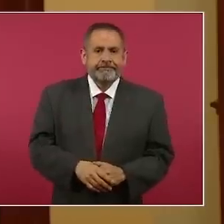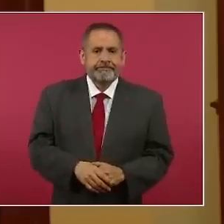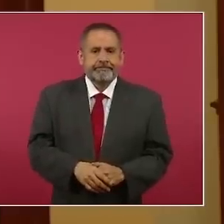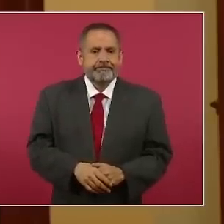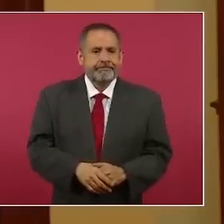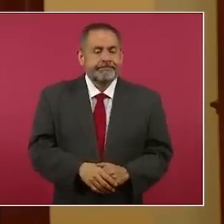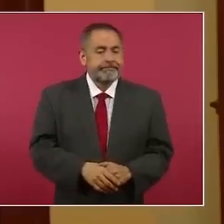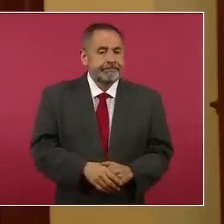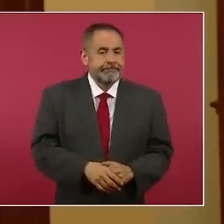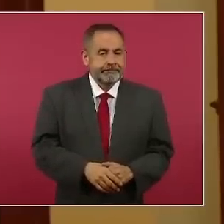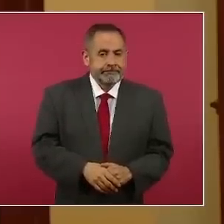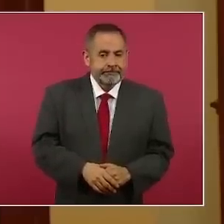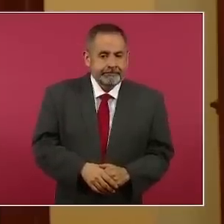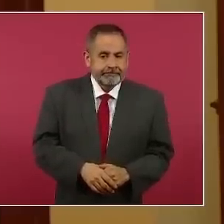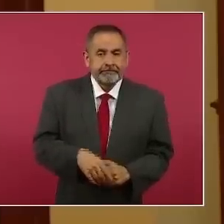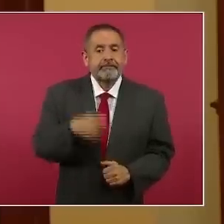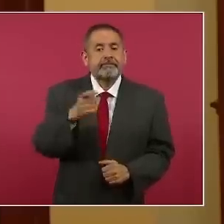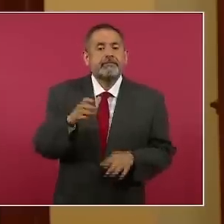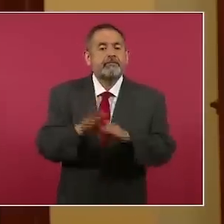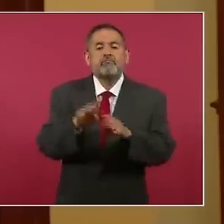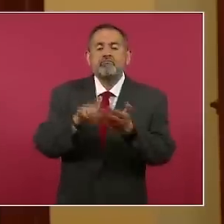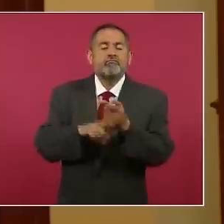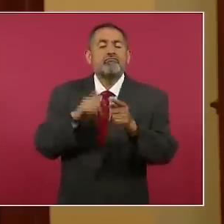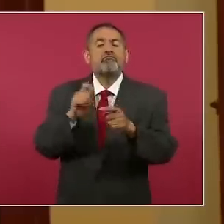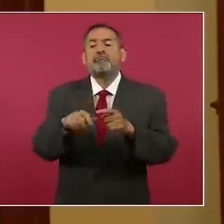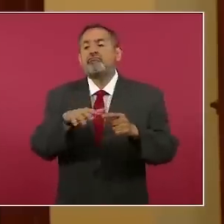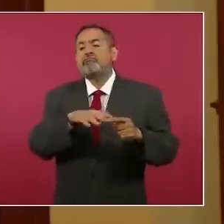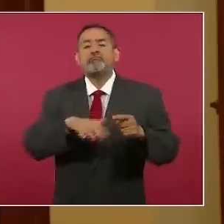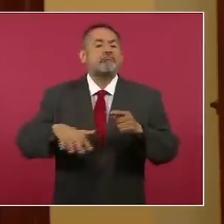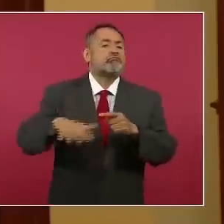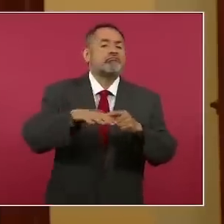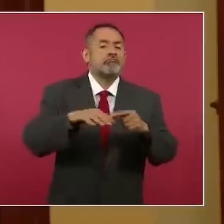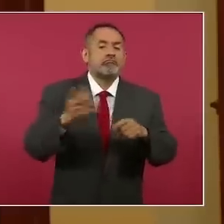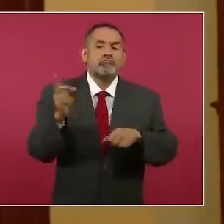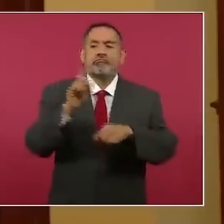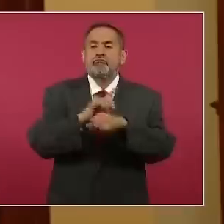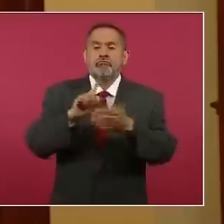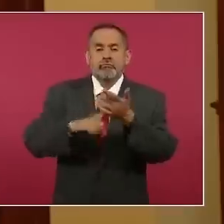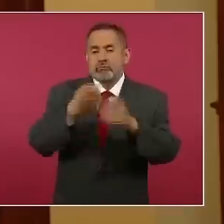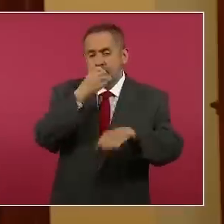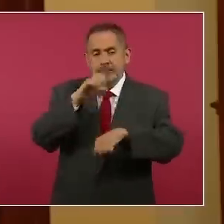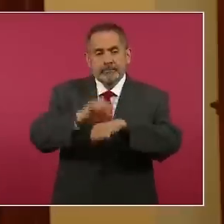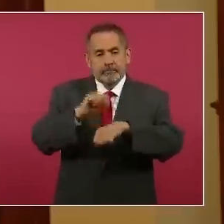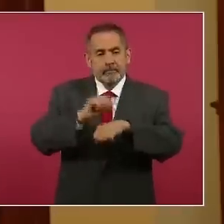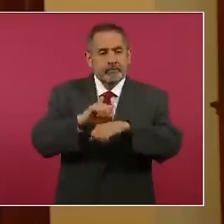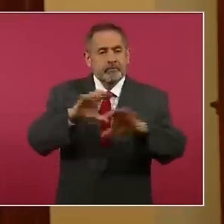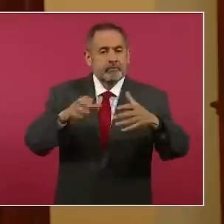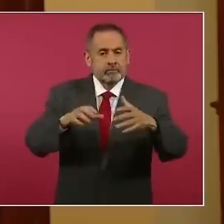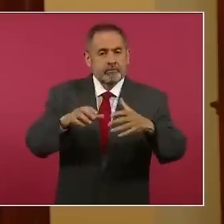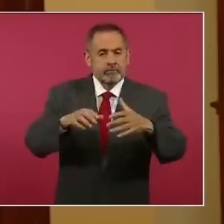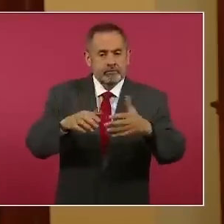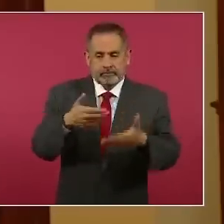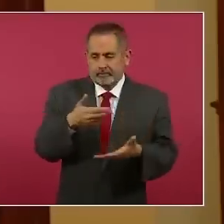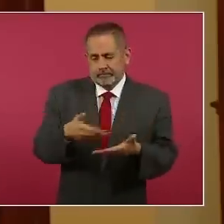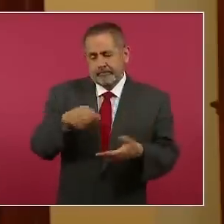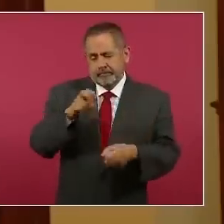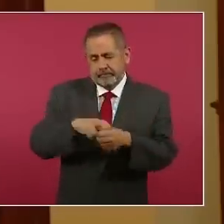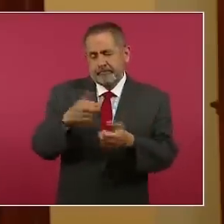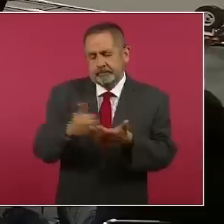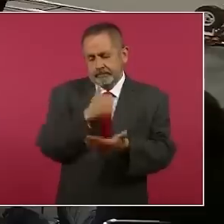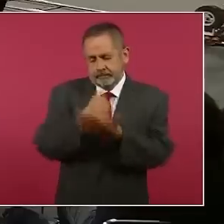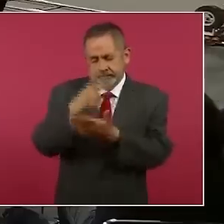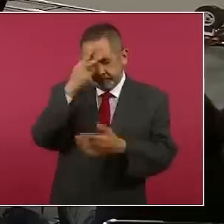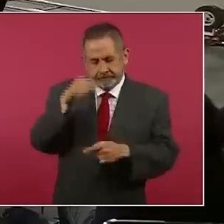Esto sucedió en el marco de un evento público en una escuela secundaria técnica de la hora Ciudad de México.